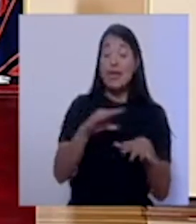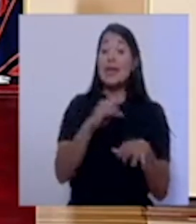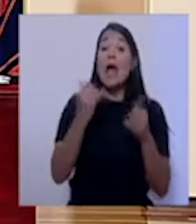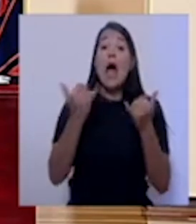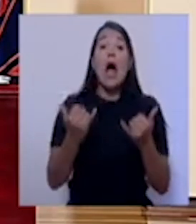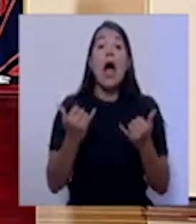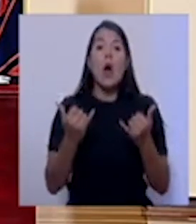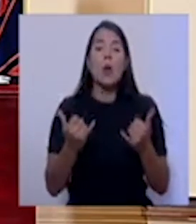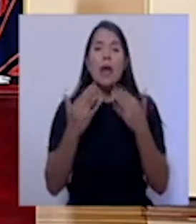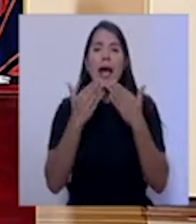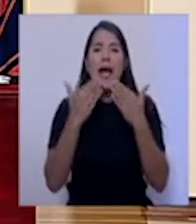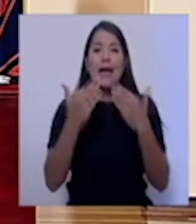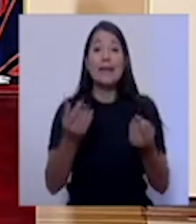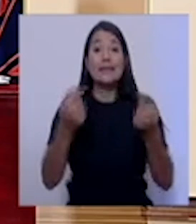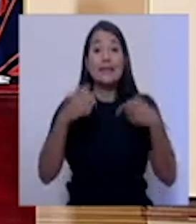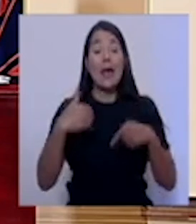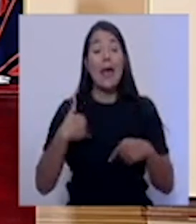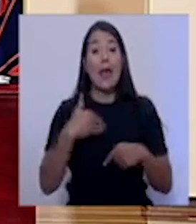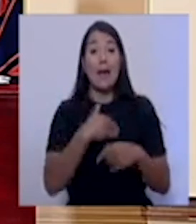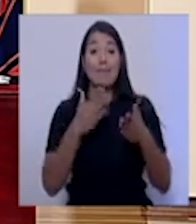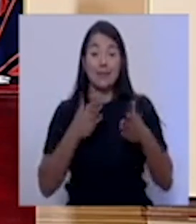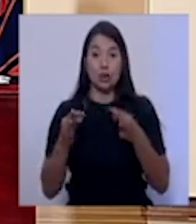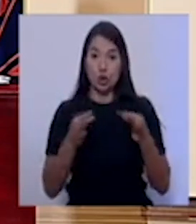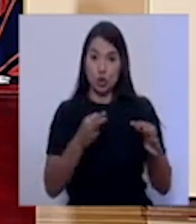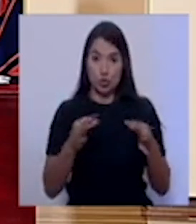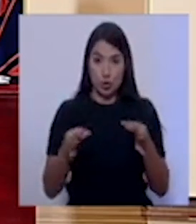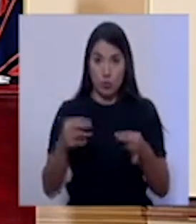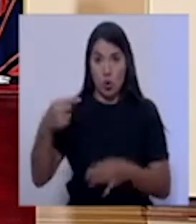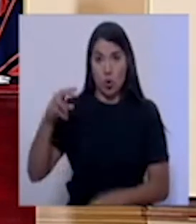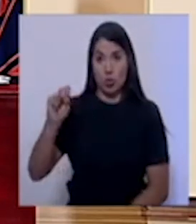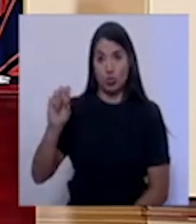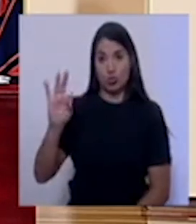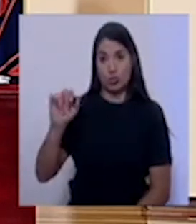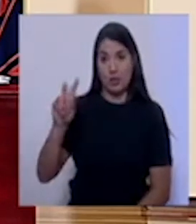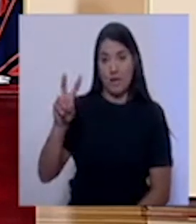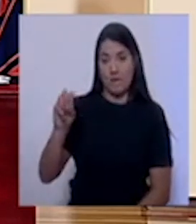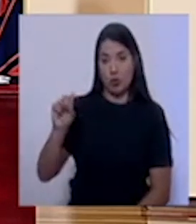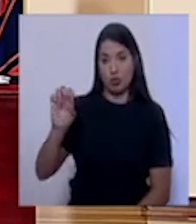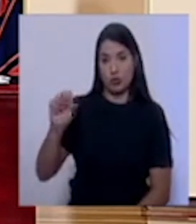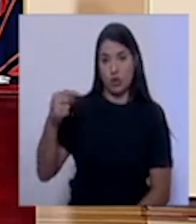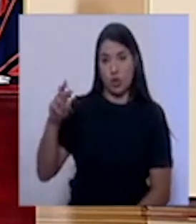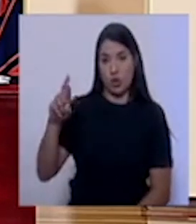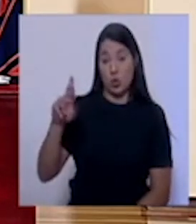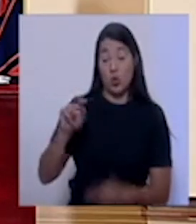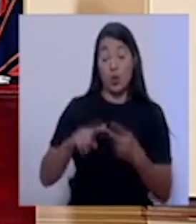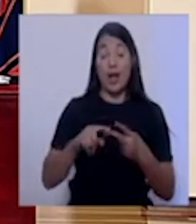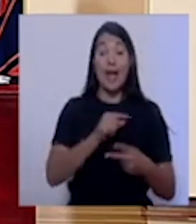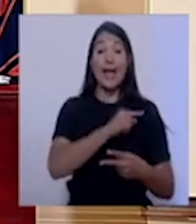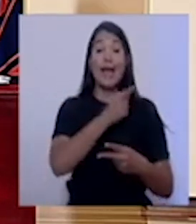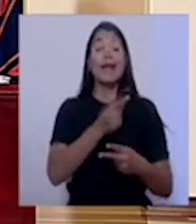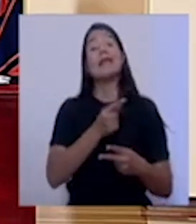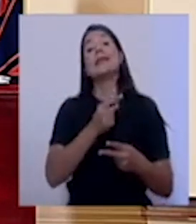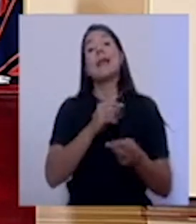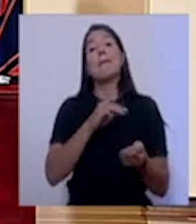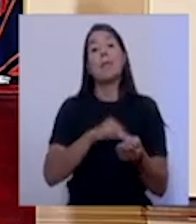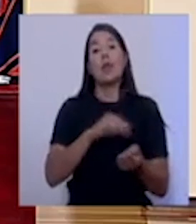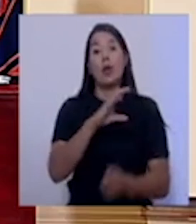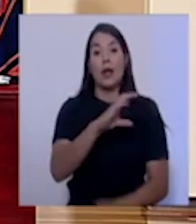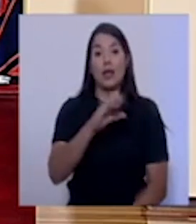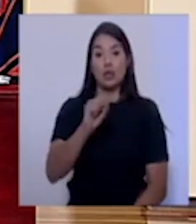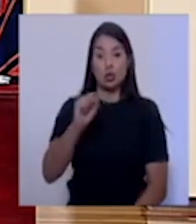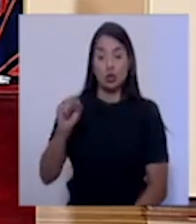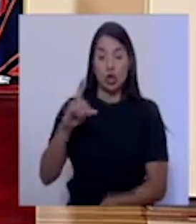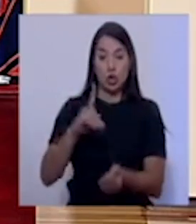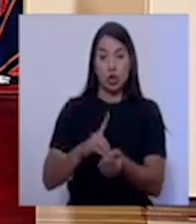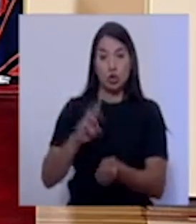la presencia al ministro de Turismo, el señor Gustavo Segura, al gerente médico de la Caja Costarricense de Seguro Social, el